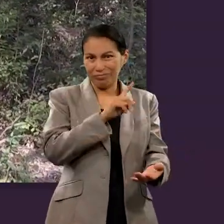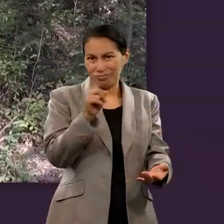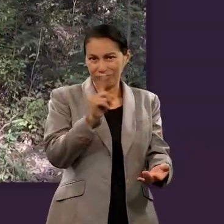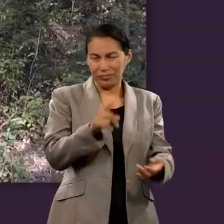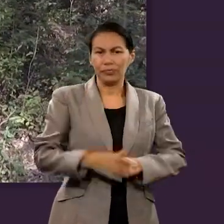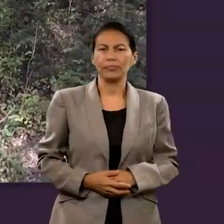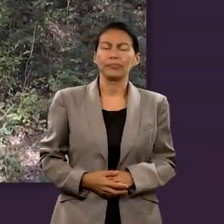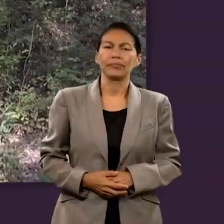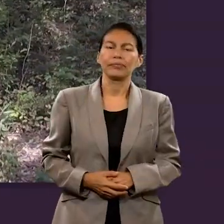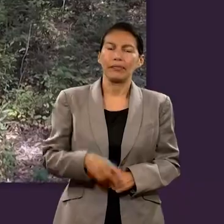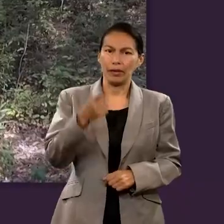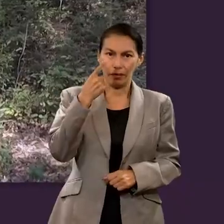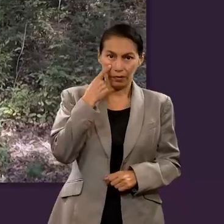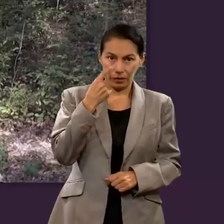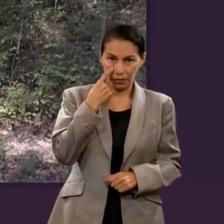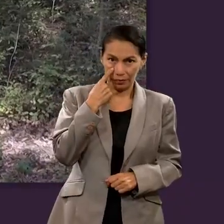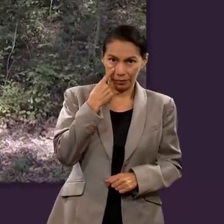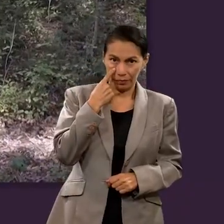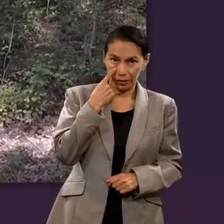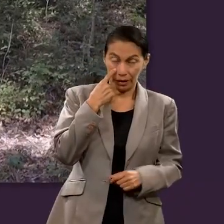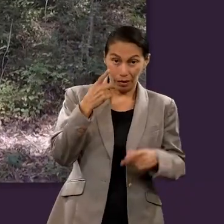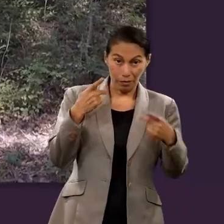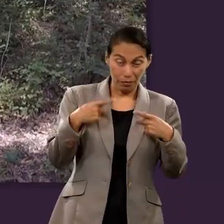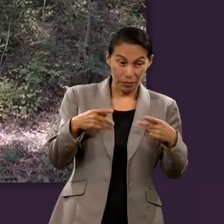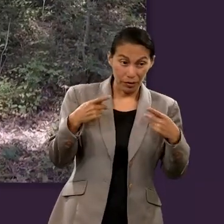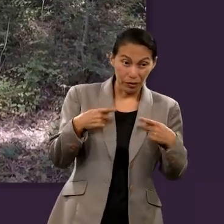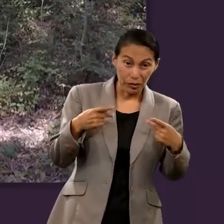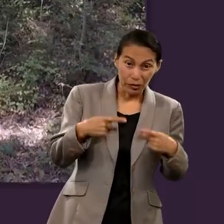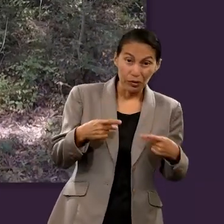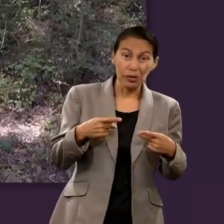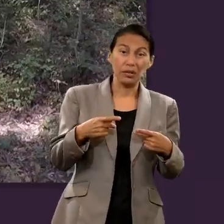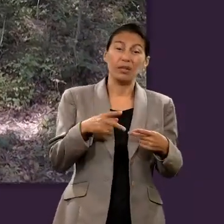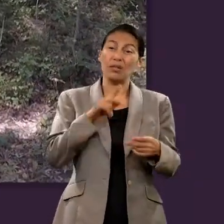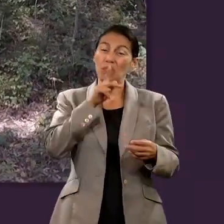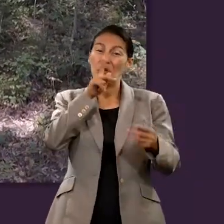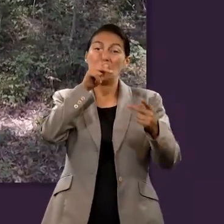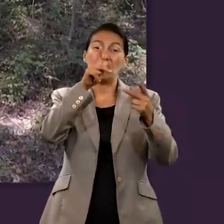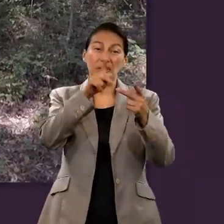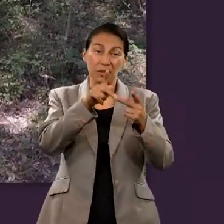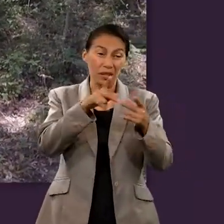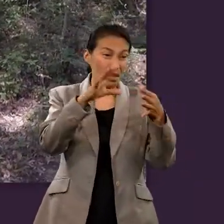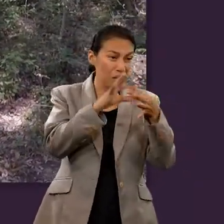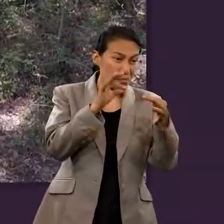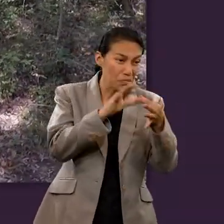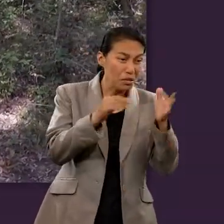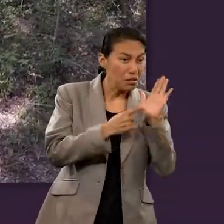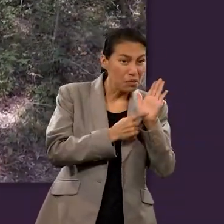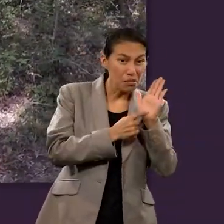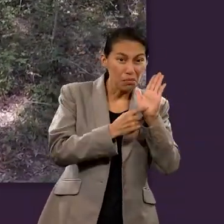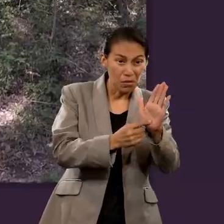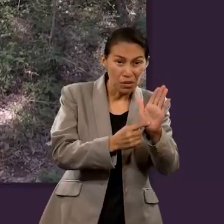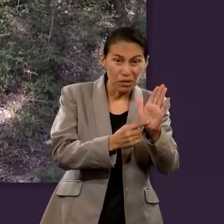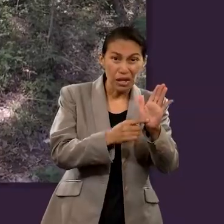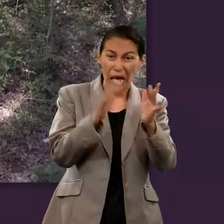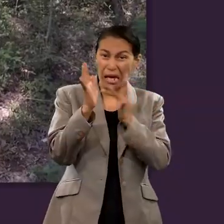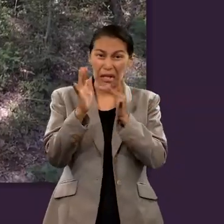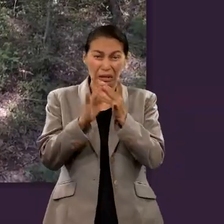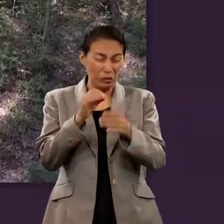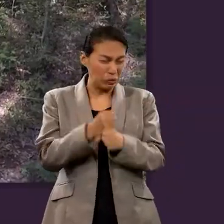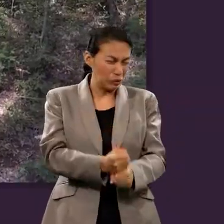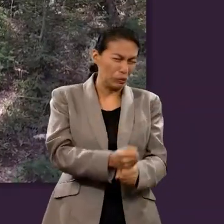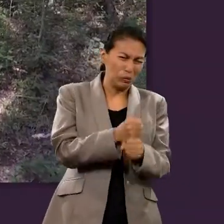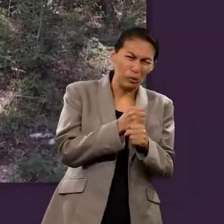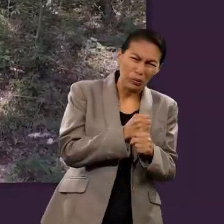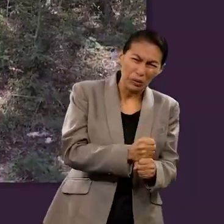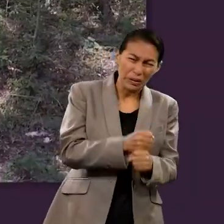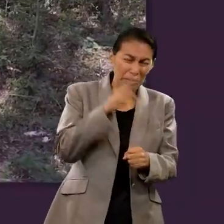una persona que decide rechazar a Dios aunque le presentes lo que le presentes así le